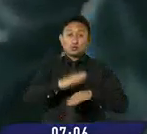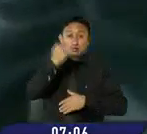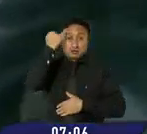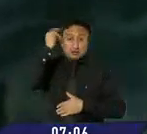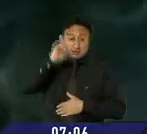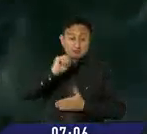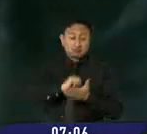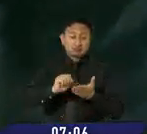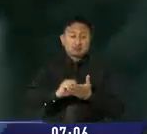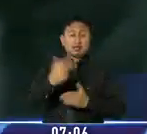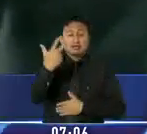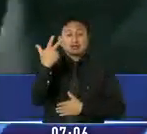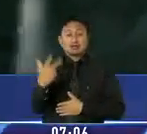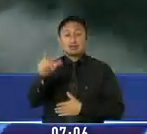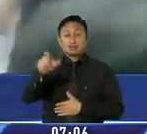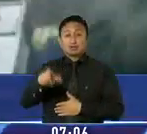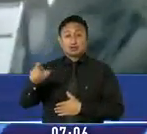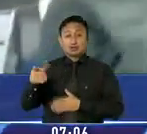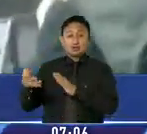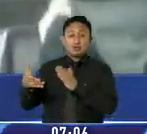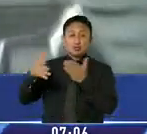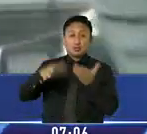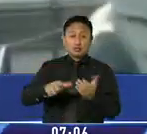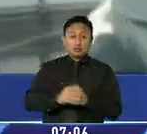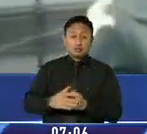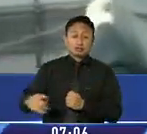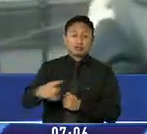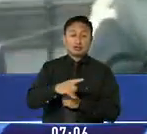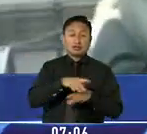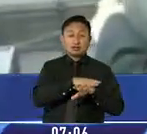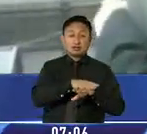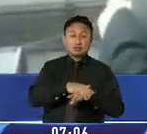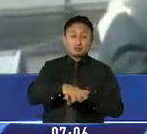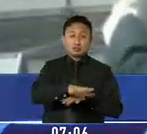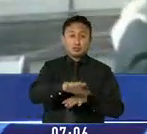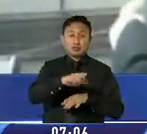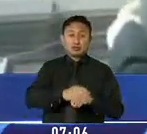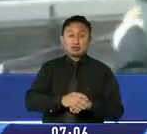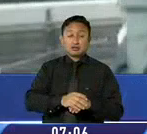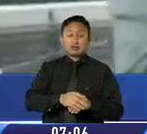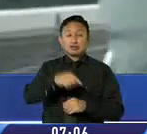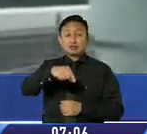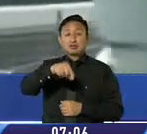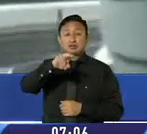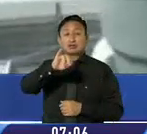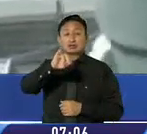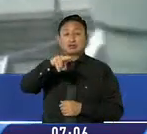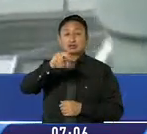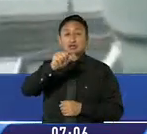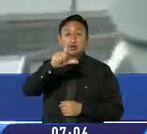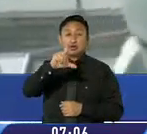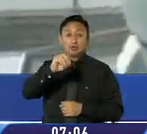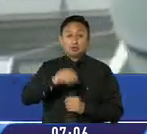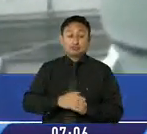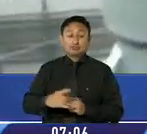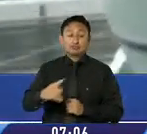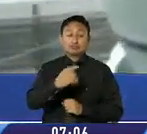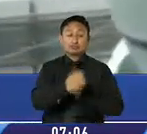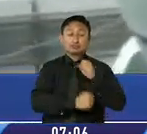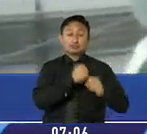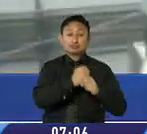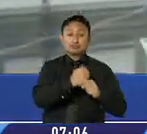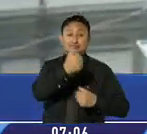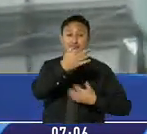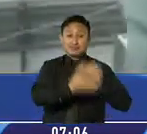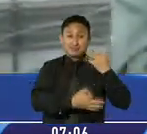crimen registrado en la hacienda Quinsaloma, provincia de Los Ríos, el 4 de agosto de 2011. Sobre Lara pesaba una pena de 10 años de